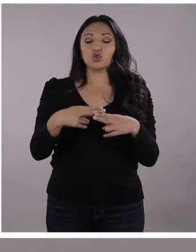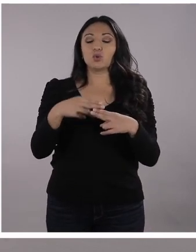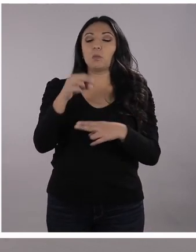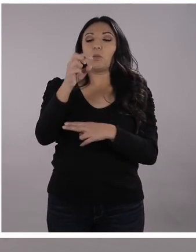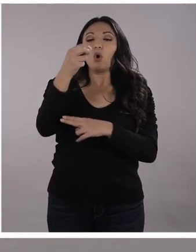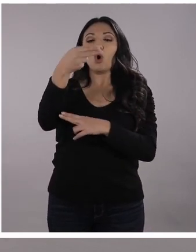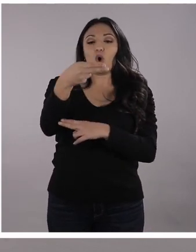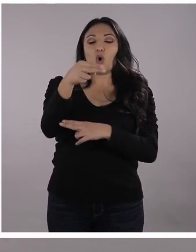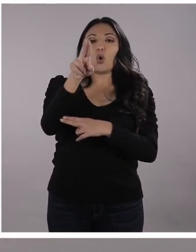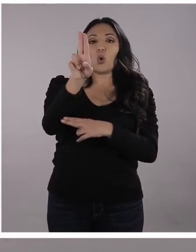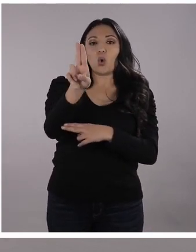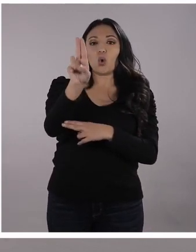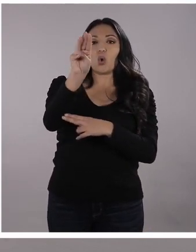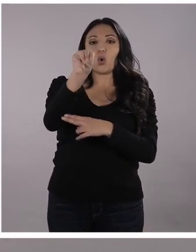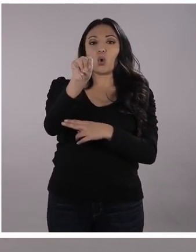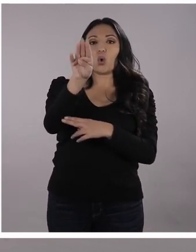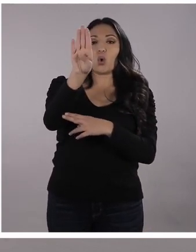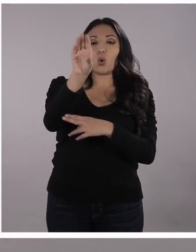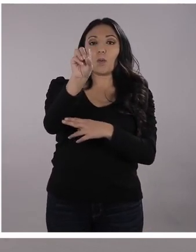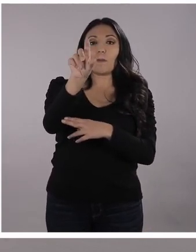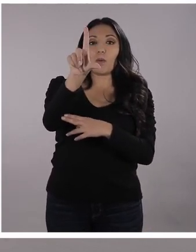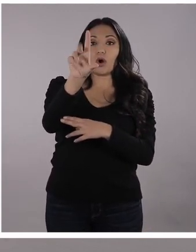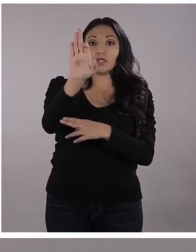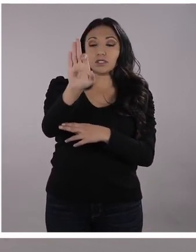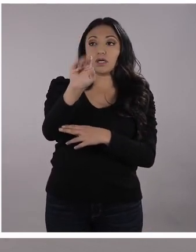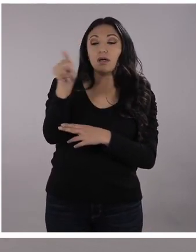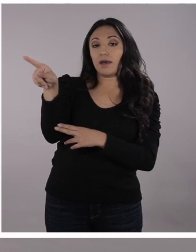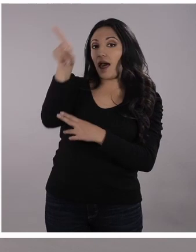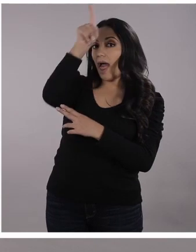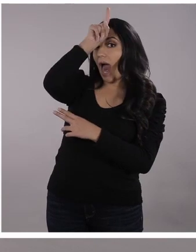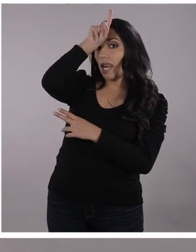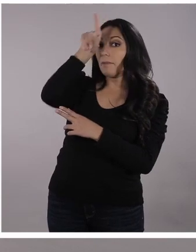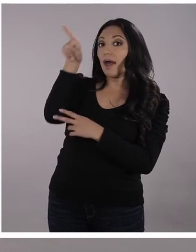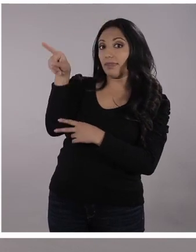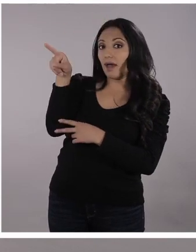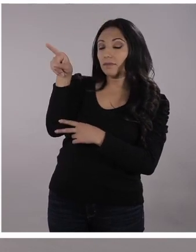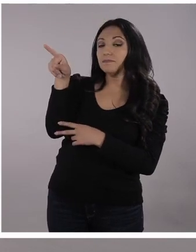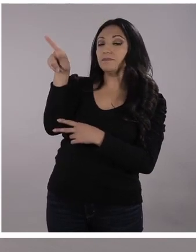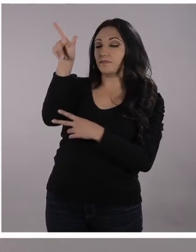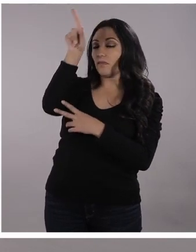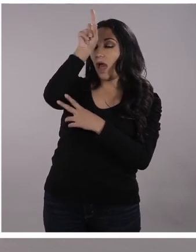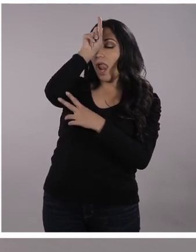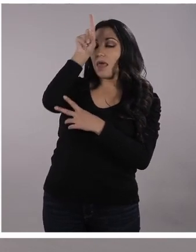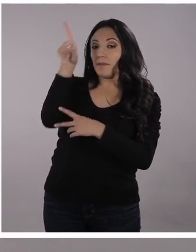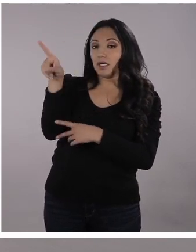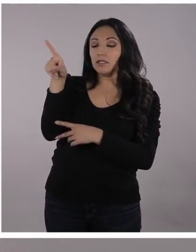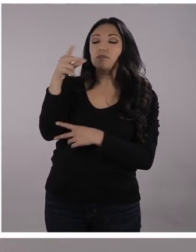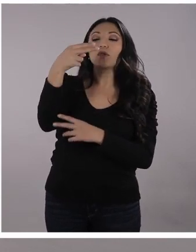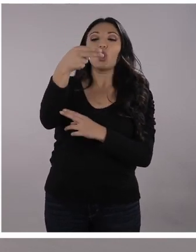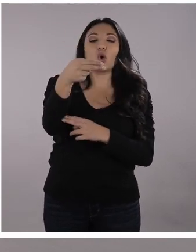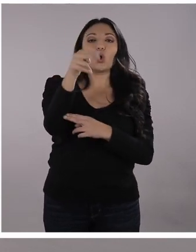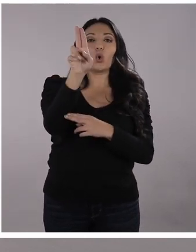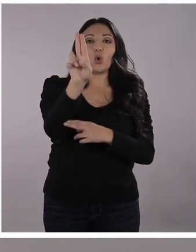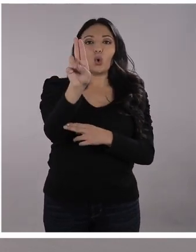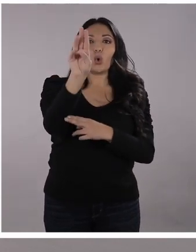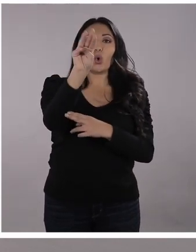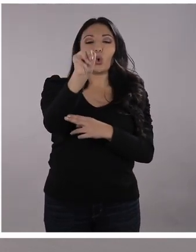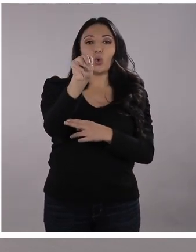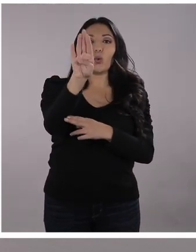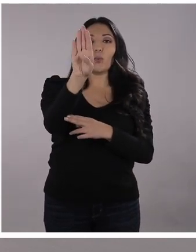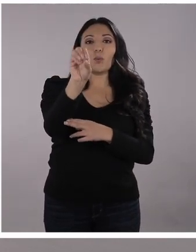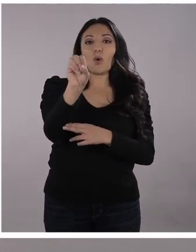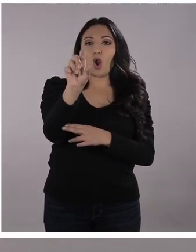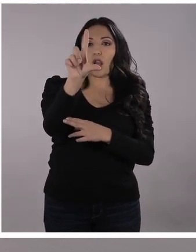von Humboldt de la hermosa Alemania. Yo estuve hace poco allá y quise averiguar un poco sobre este Alexander